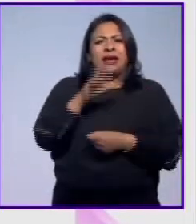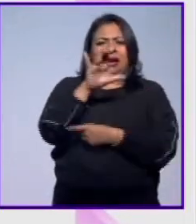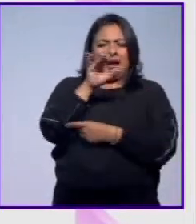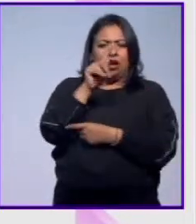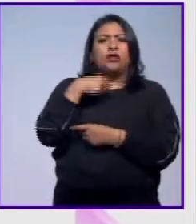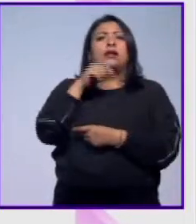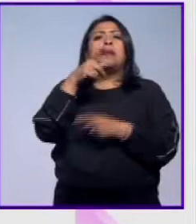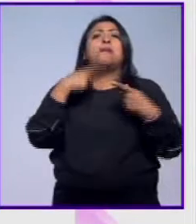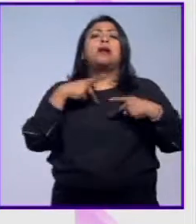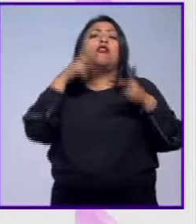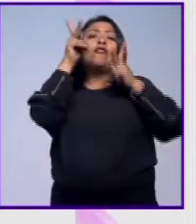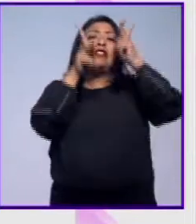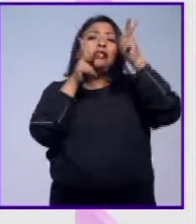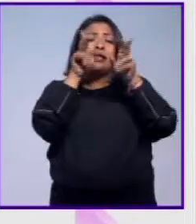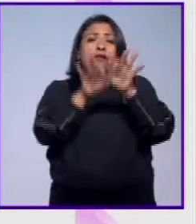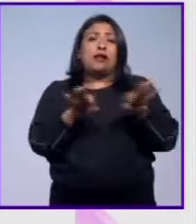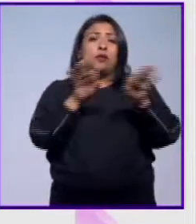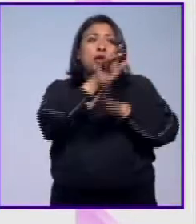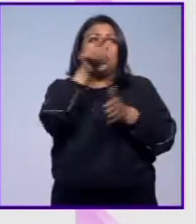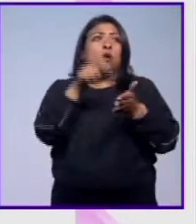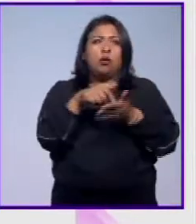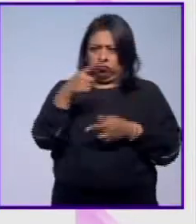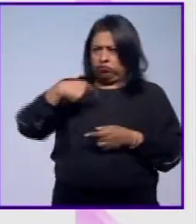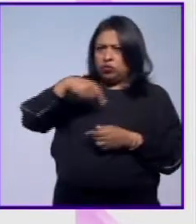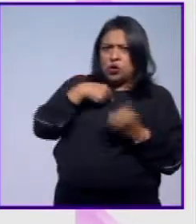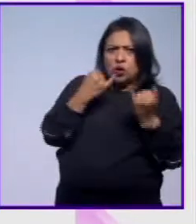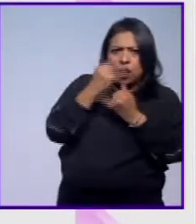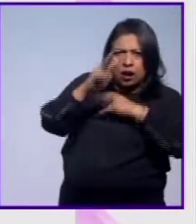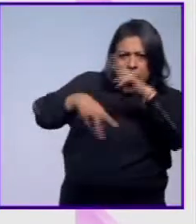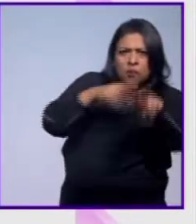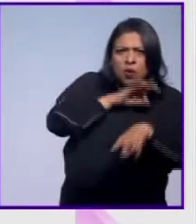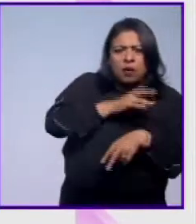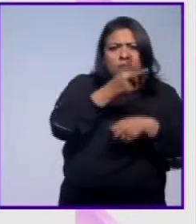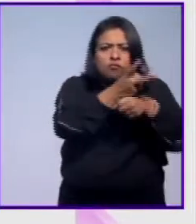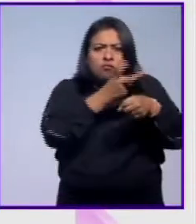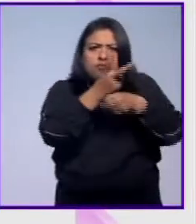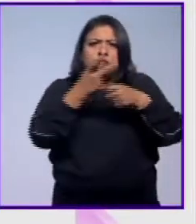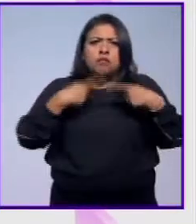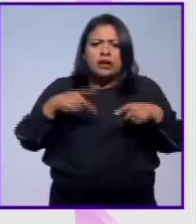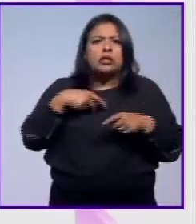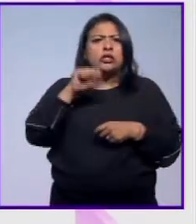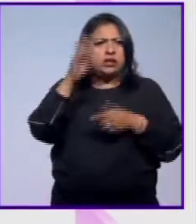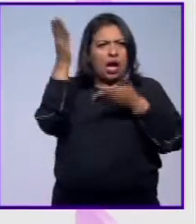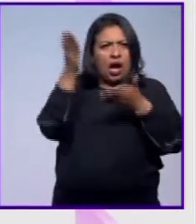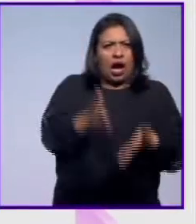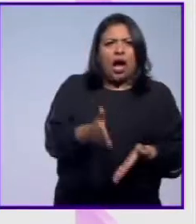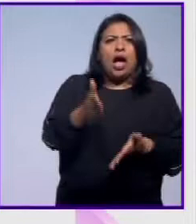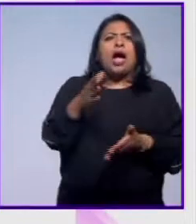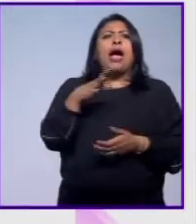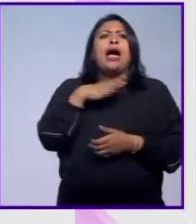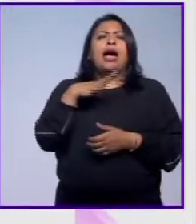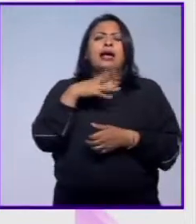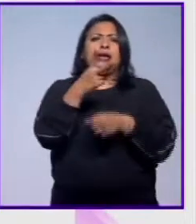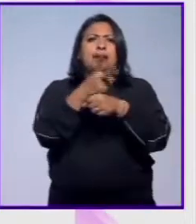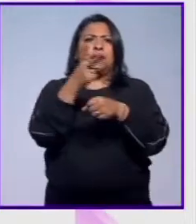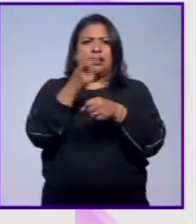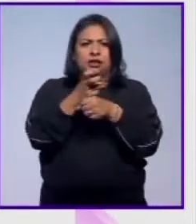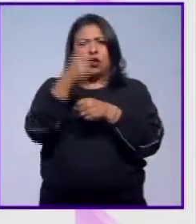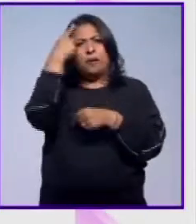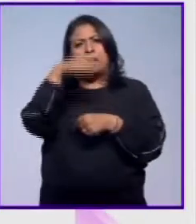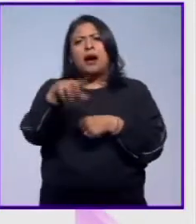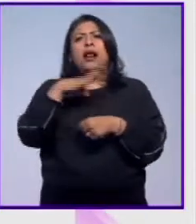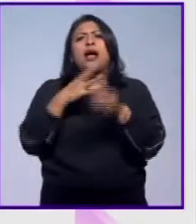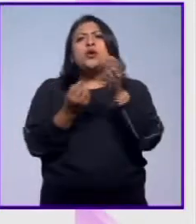visitantes de este importante lugar. también nosotros podemos ir, ¿no? El público está invitado. Ya se los trajimos aquí. Y también la invitación es a estar